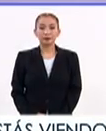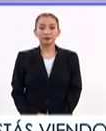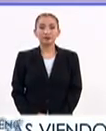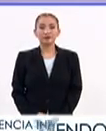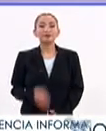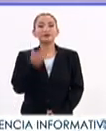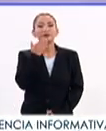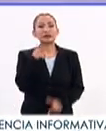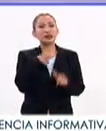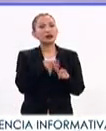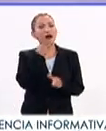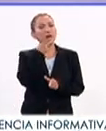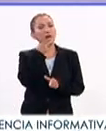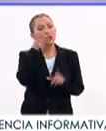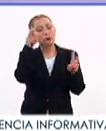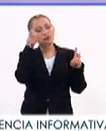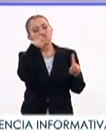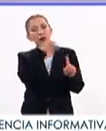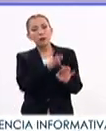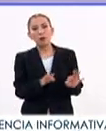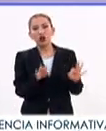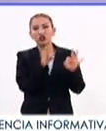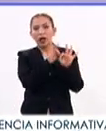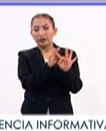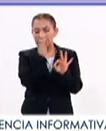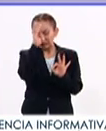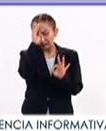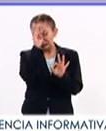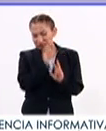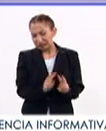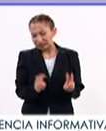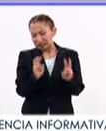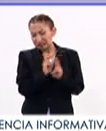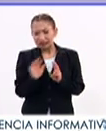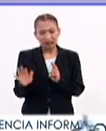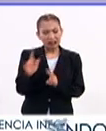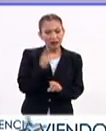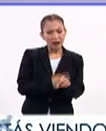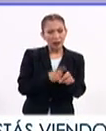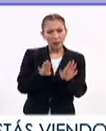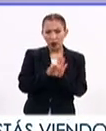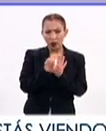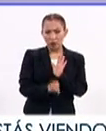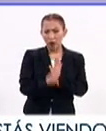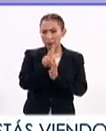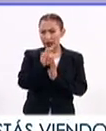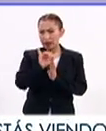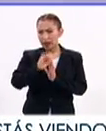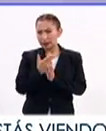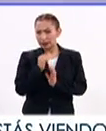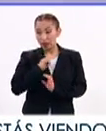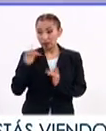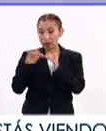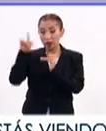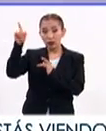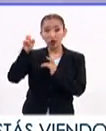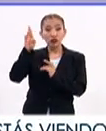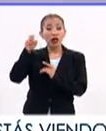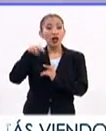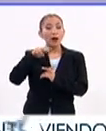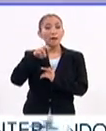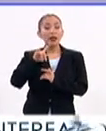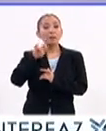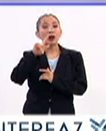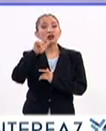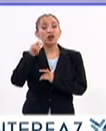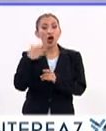Muy bien, seguiremos hablando sobre la importancia de reflexionar ante una enfermedad como el VIH-SIDA. Nos vamos a enlazar con la doctora Noemí